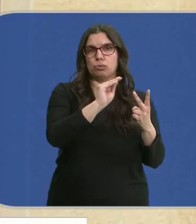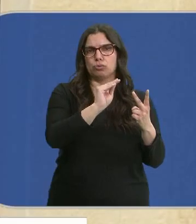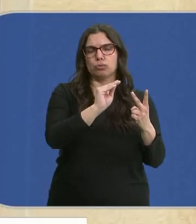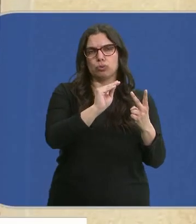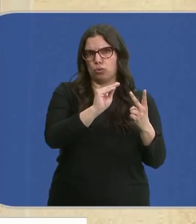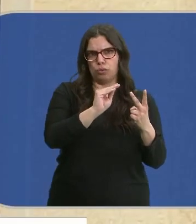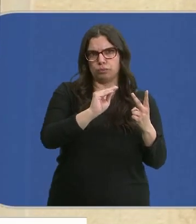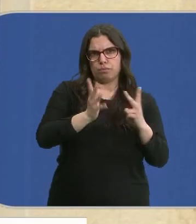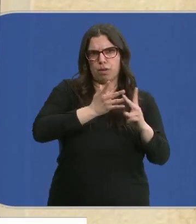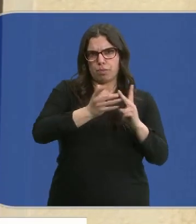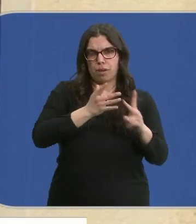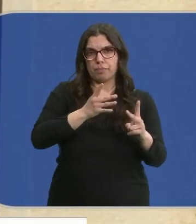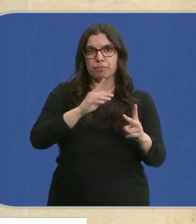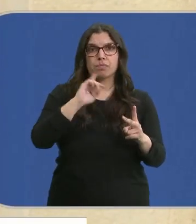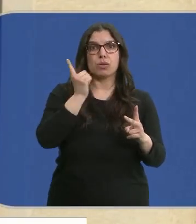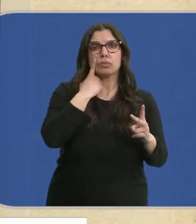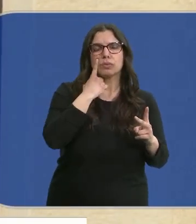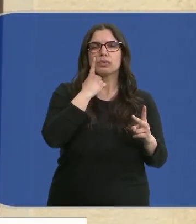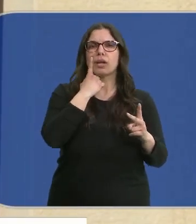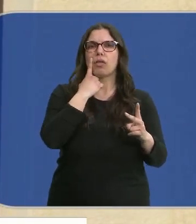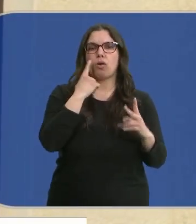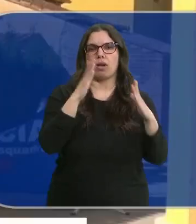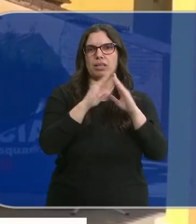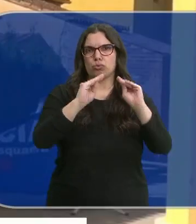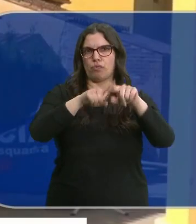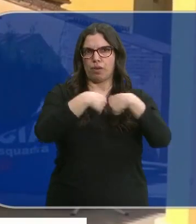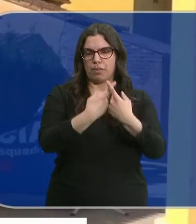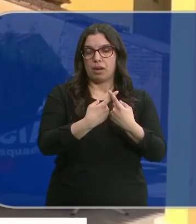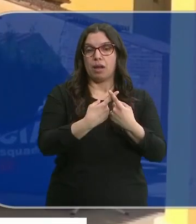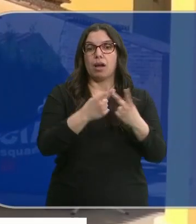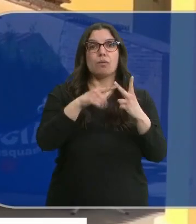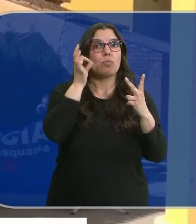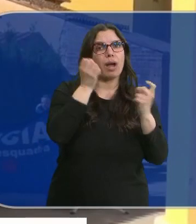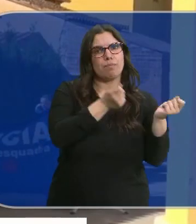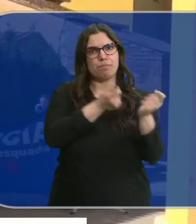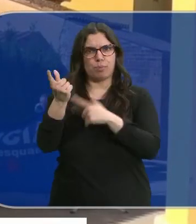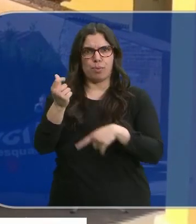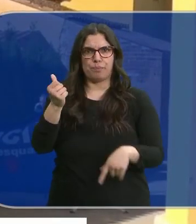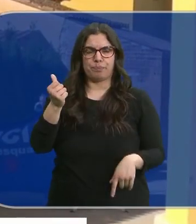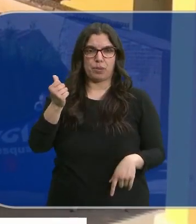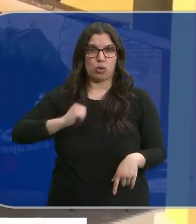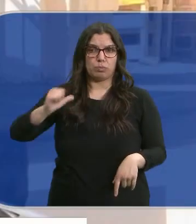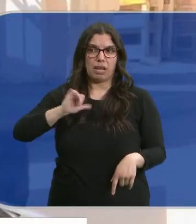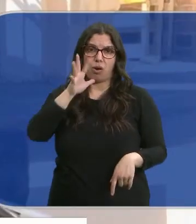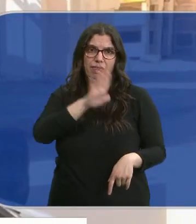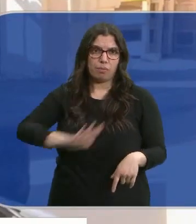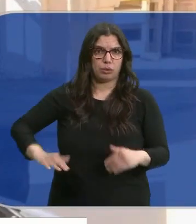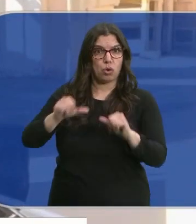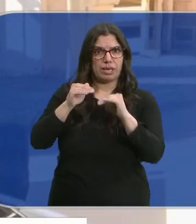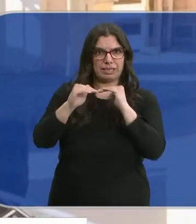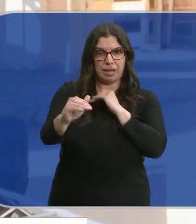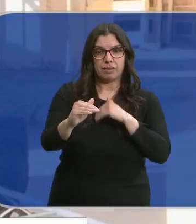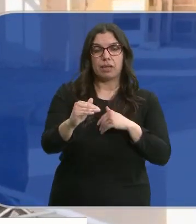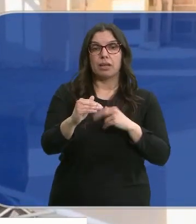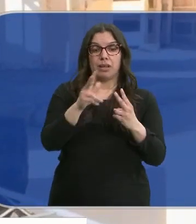víctimas fueron encontradas en el domicilio familiar pasadas las 5 de la mañana. La mujer fue trasladada a un hospital gerundense y se encuentra estable. Ambos